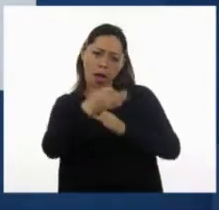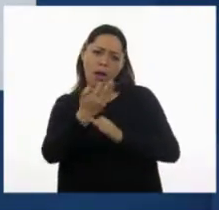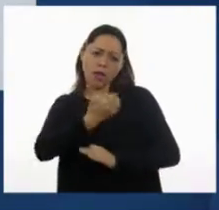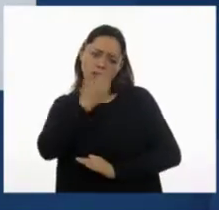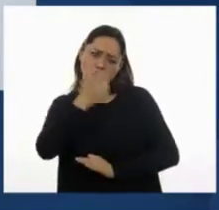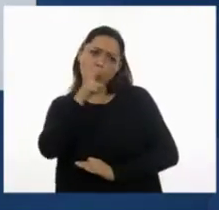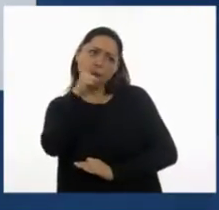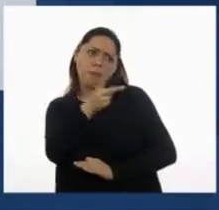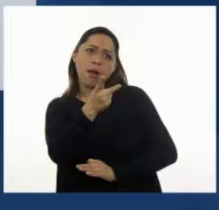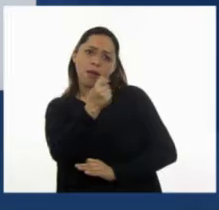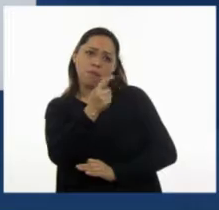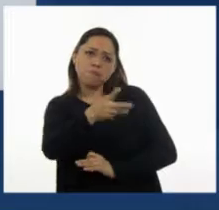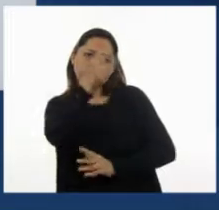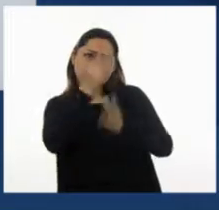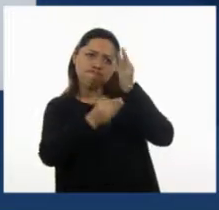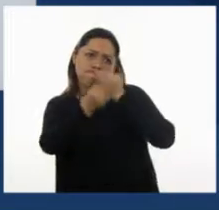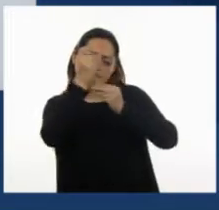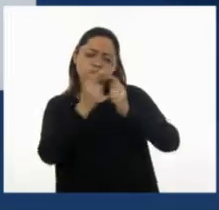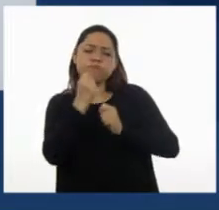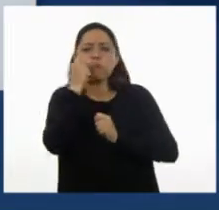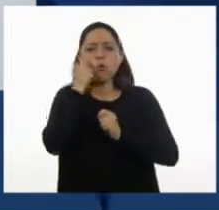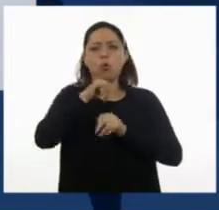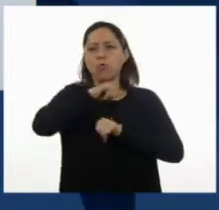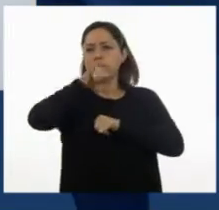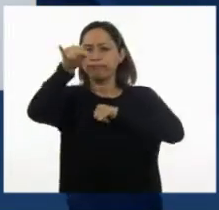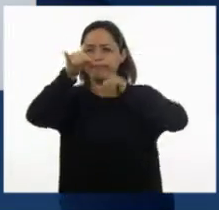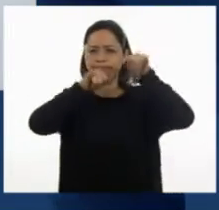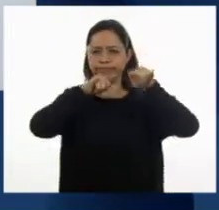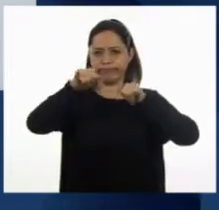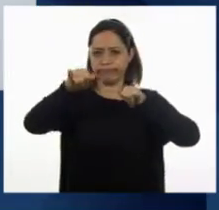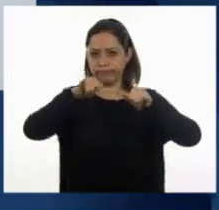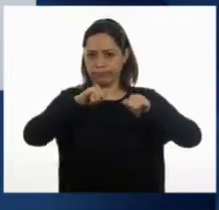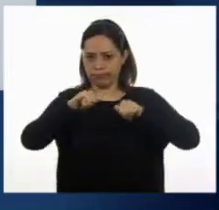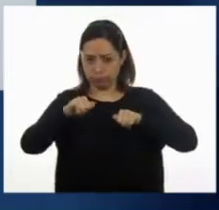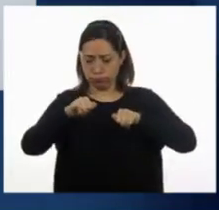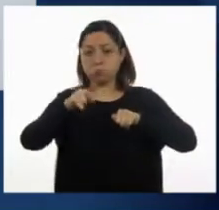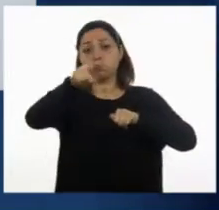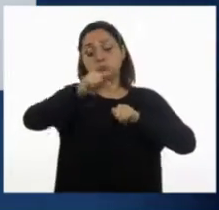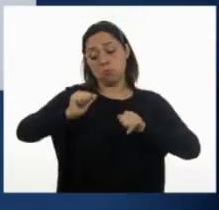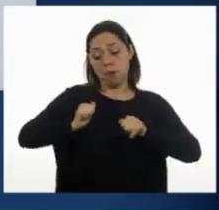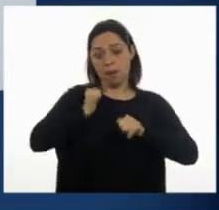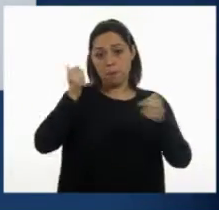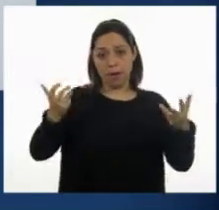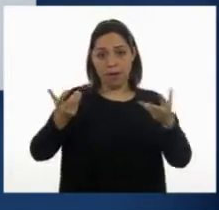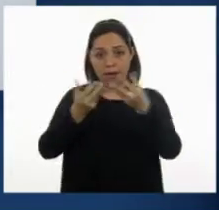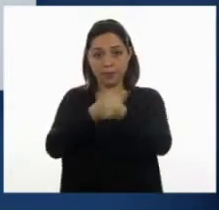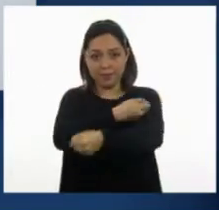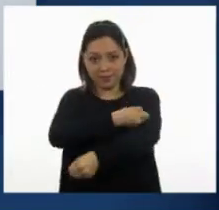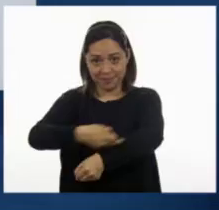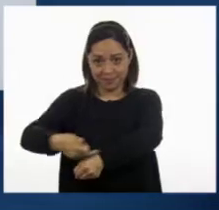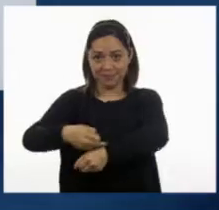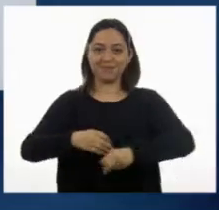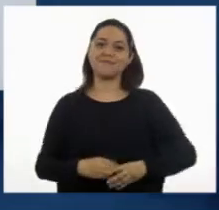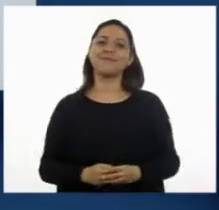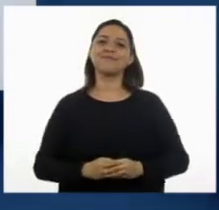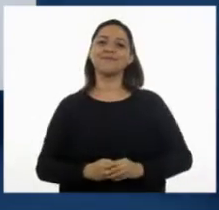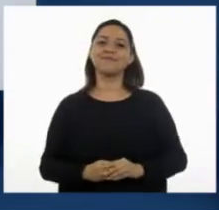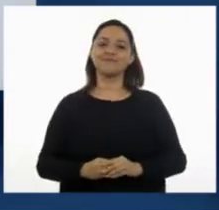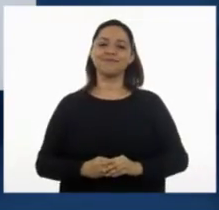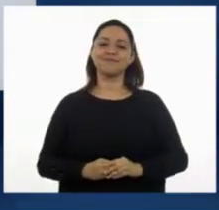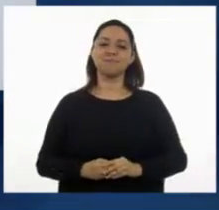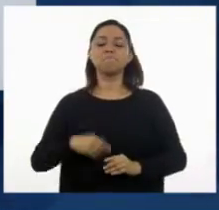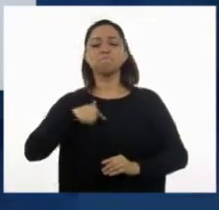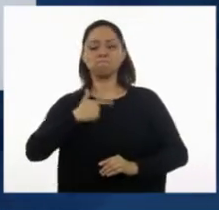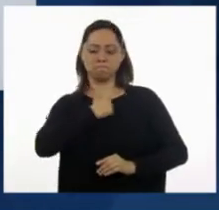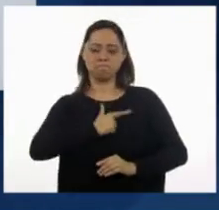y seguir aprendiendo a la distancia, y al mismo tiempo, estar con la familia. ¡Ja, ja, ja! Me